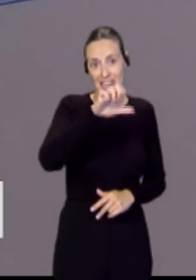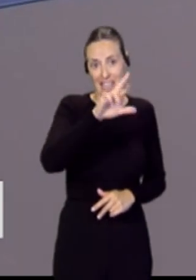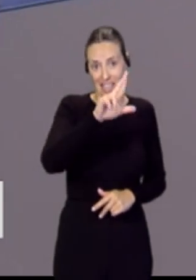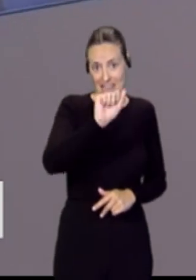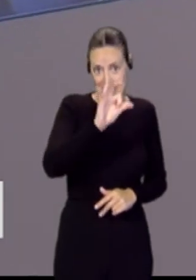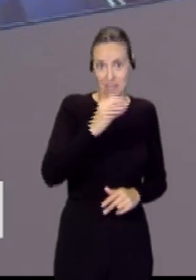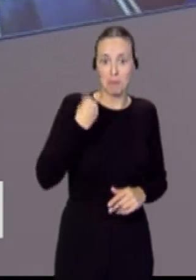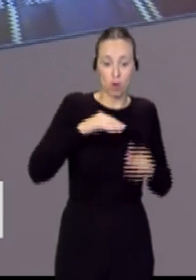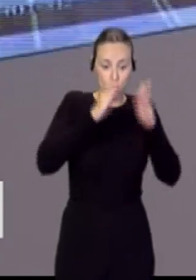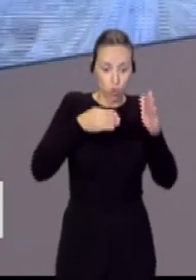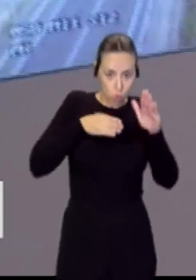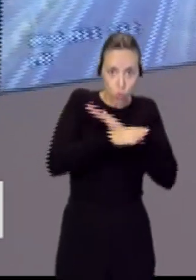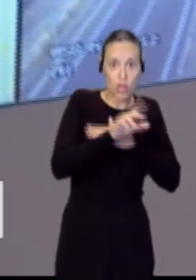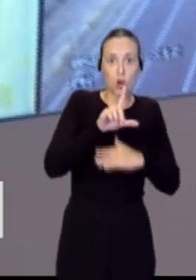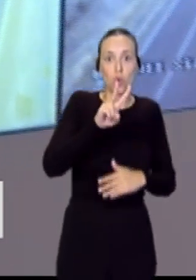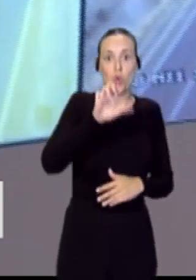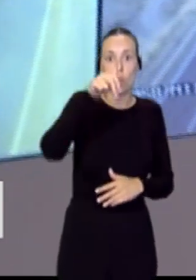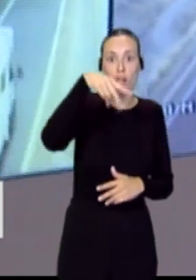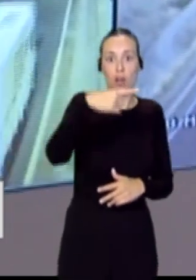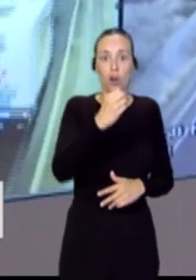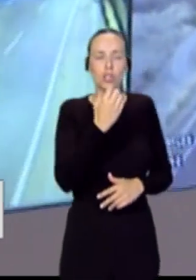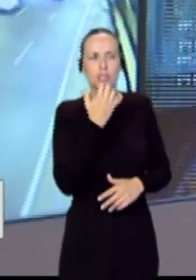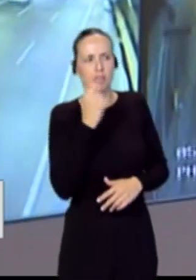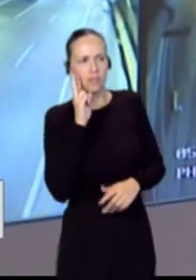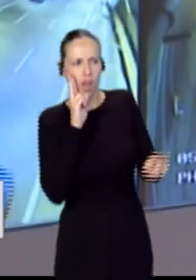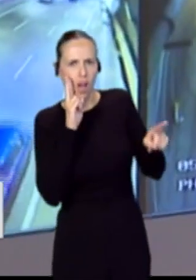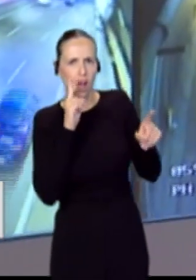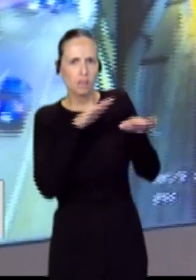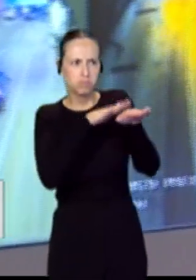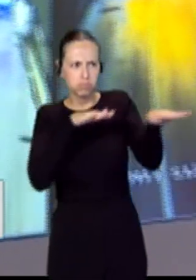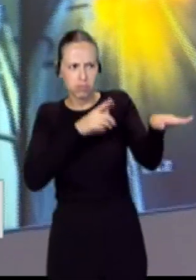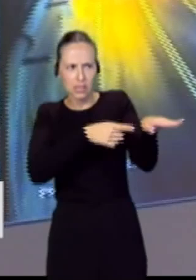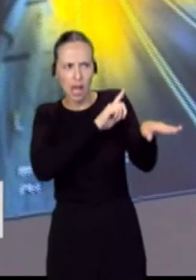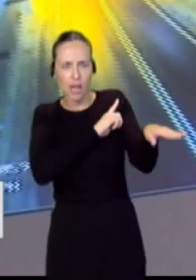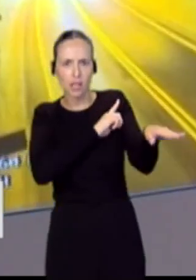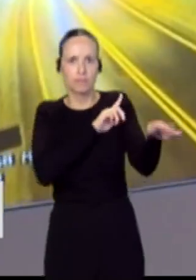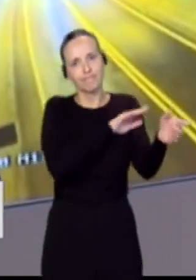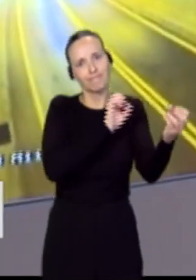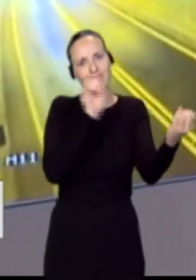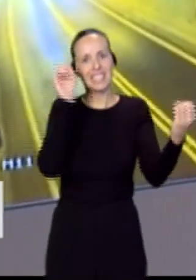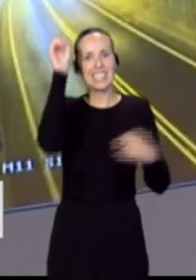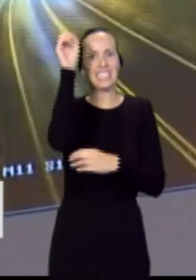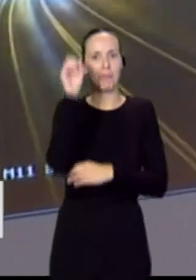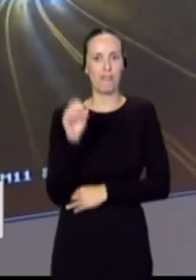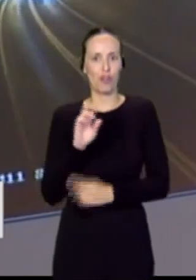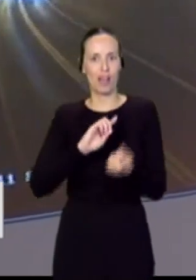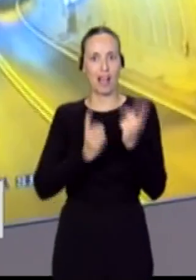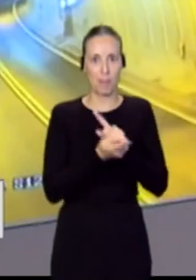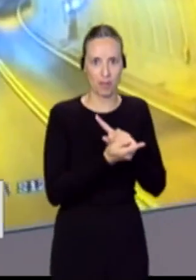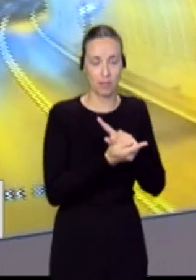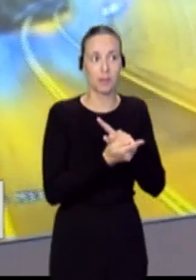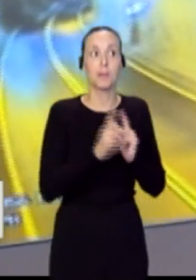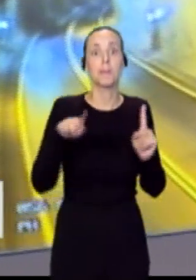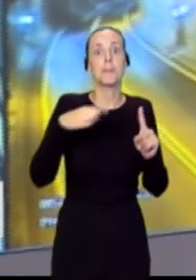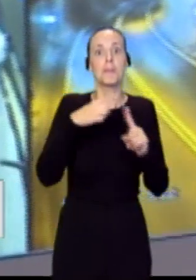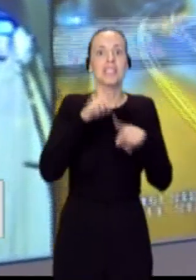esa vía y cambia los semáforos, cuando ve que hay excesivas retenciones, pues ya ha mejorado. Cambiamos también el tiempo de los semáforos,